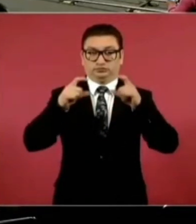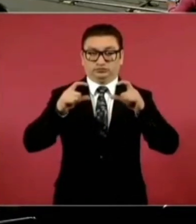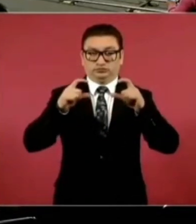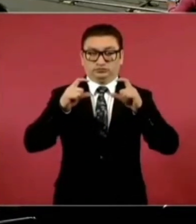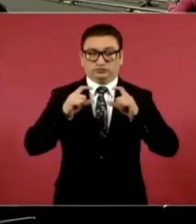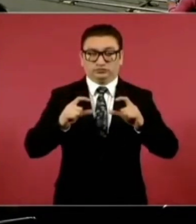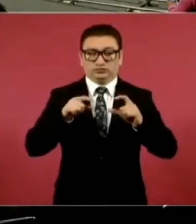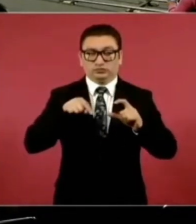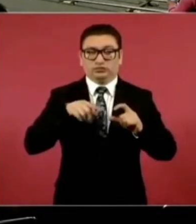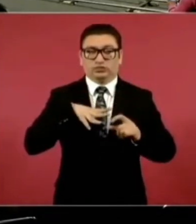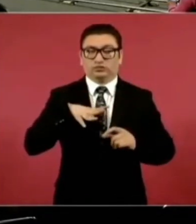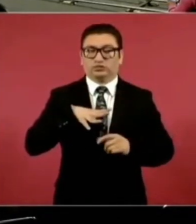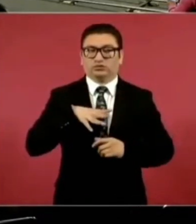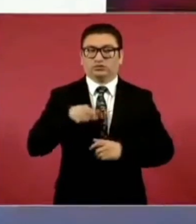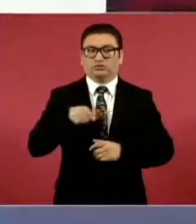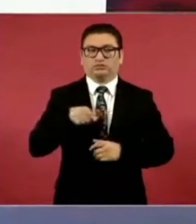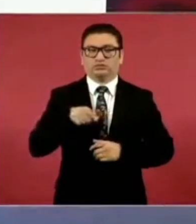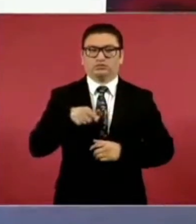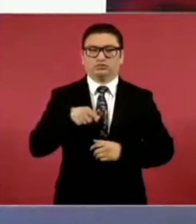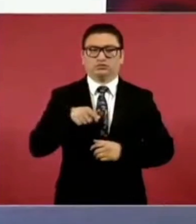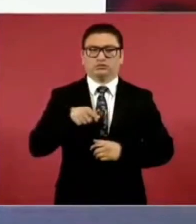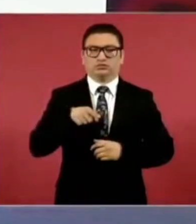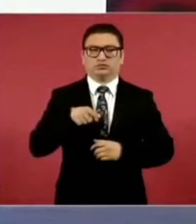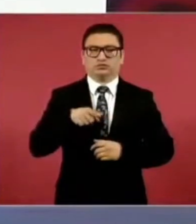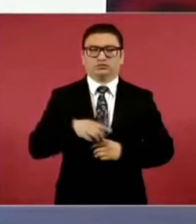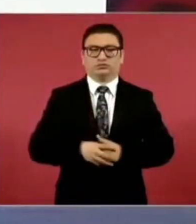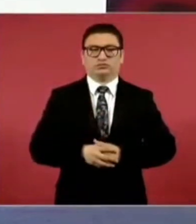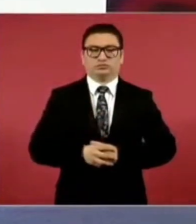es expropiación